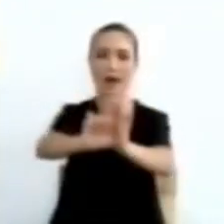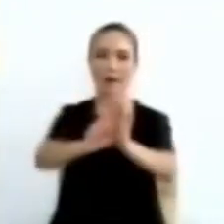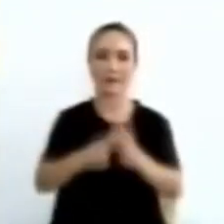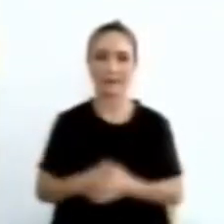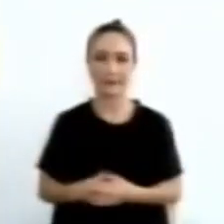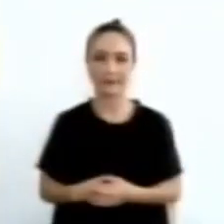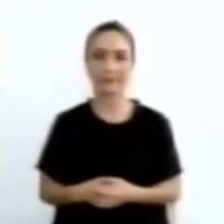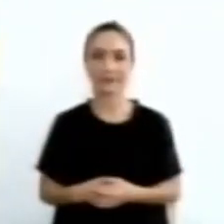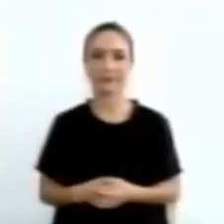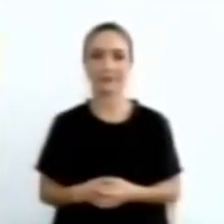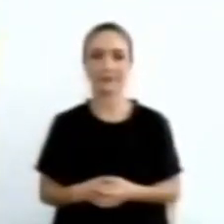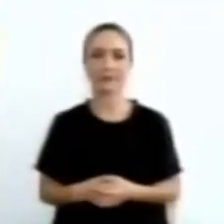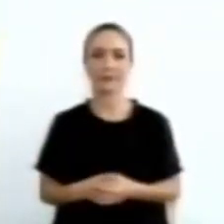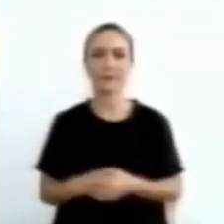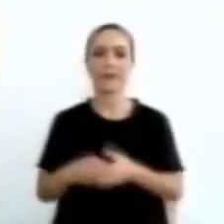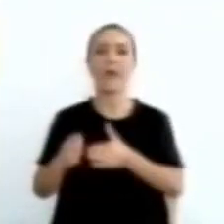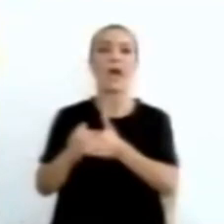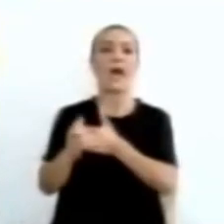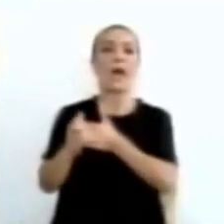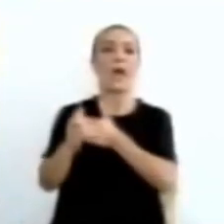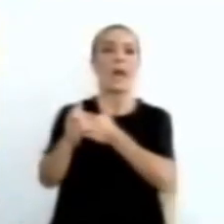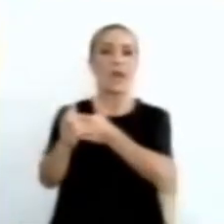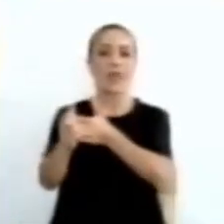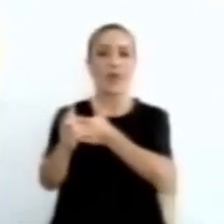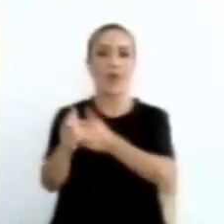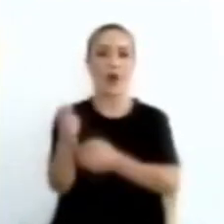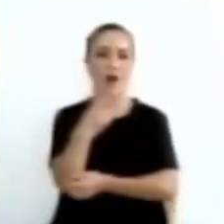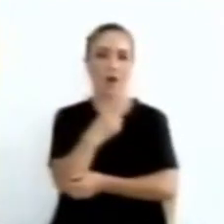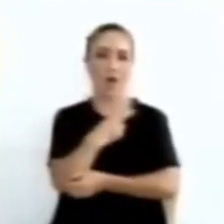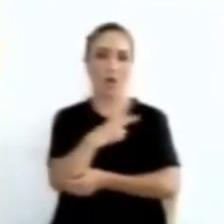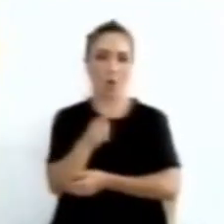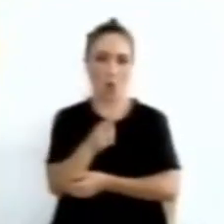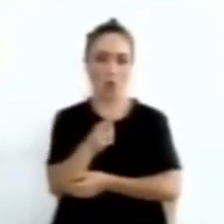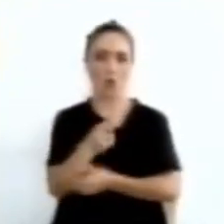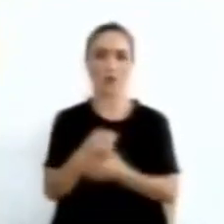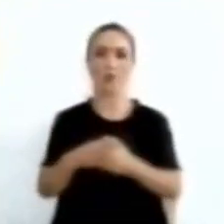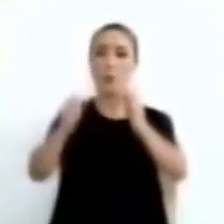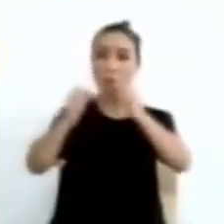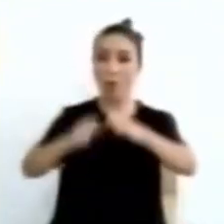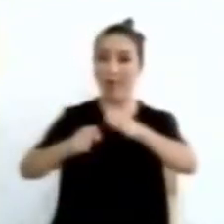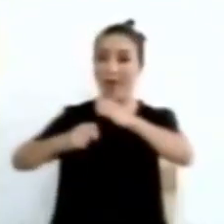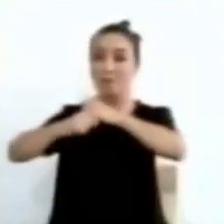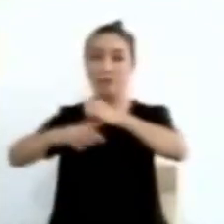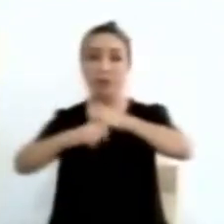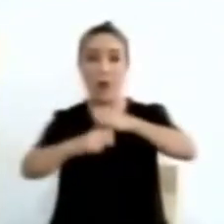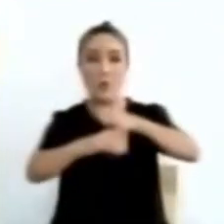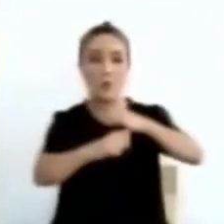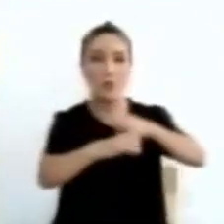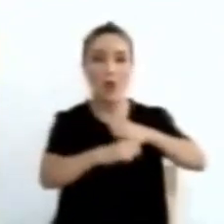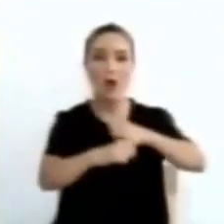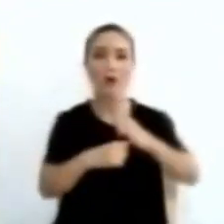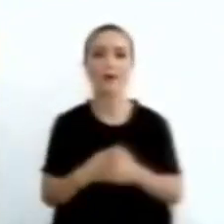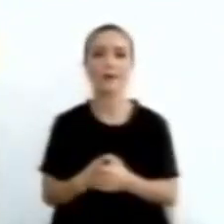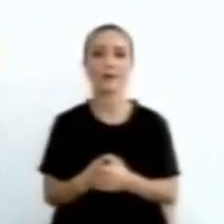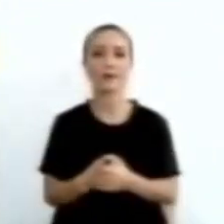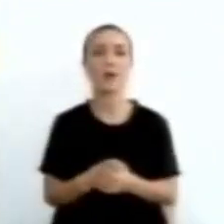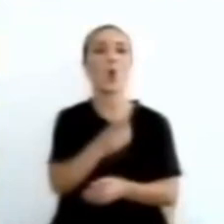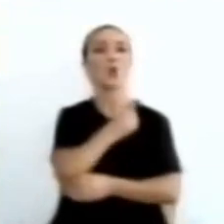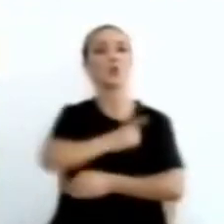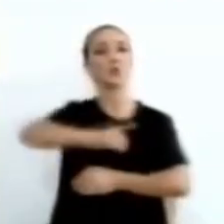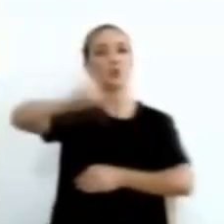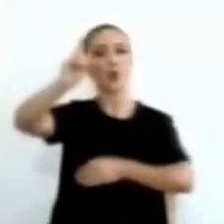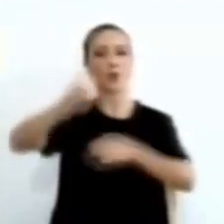los líderes religiosos anunciemos un Dios de